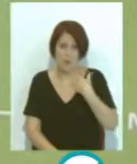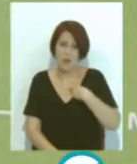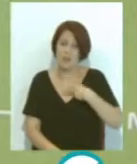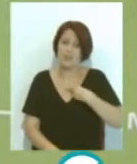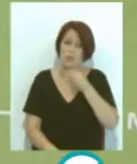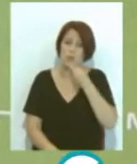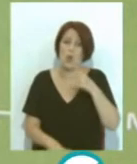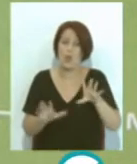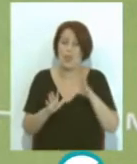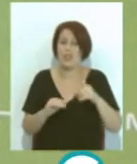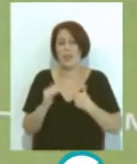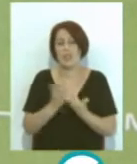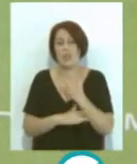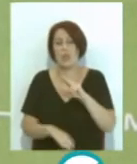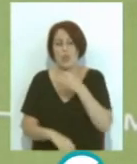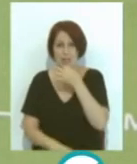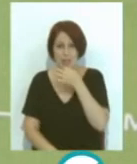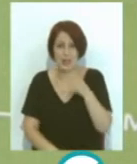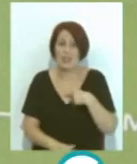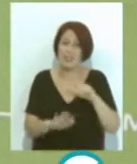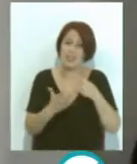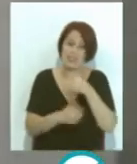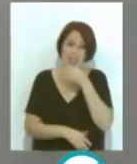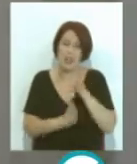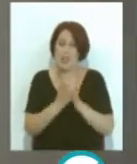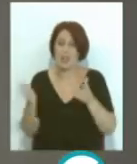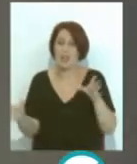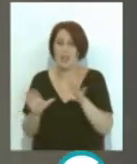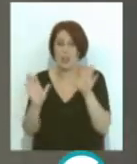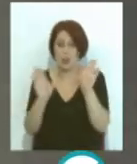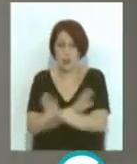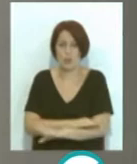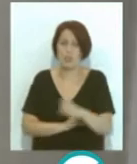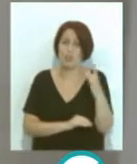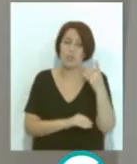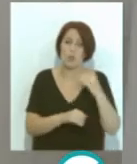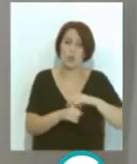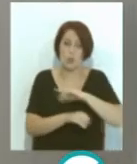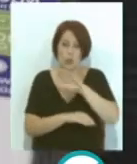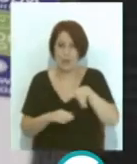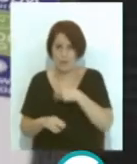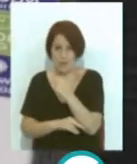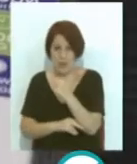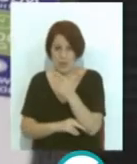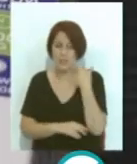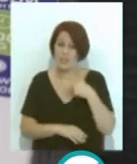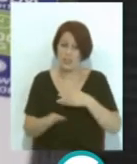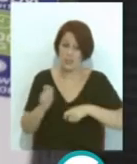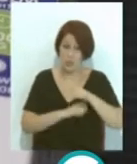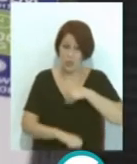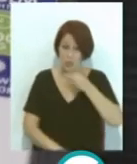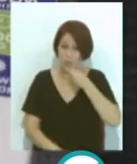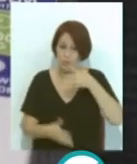entre las 10 de la mañana y 2 de la tarde, y de 6 de la tarde a 10 de la noche, de lunes a viernes. En este sentido, desde Facua también